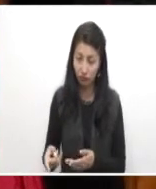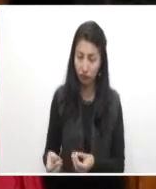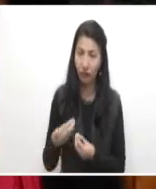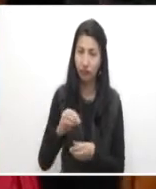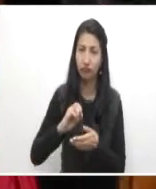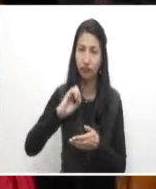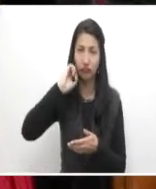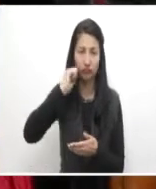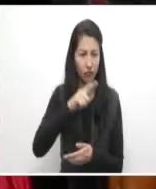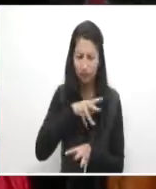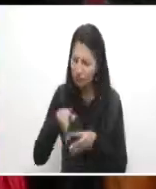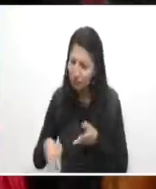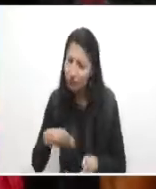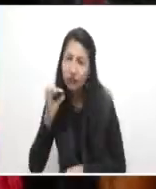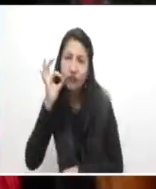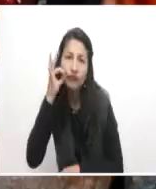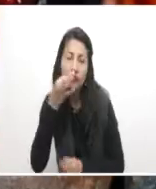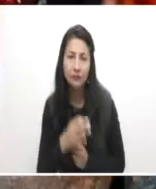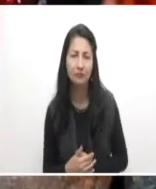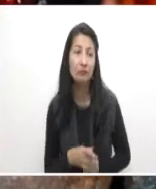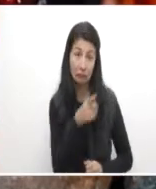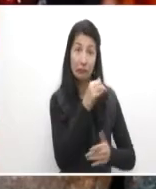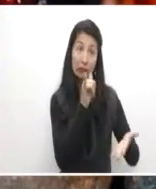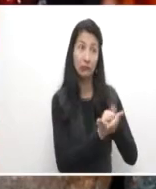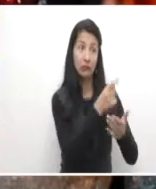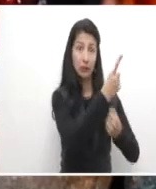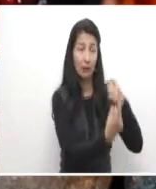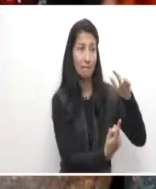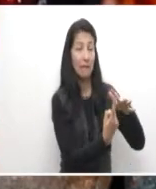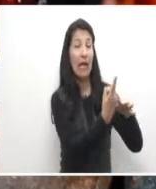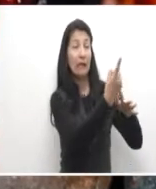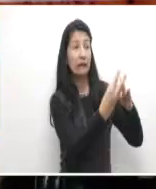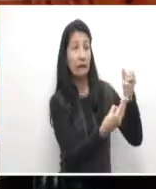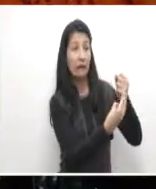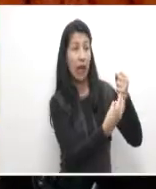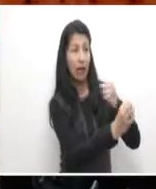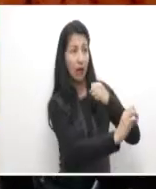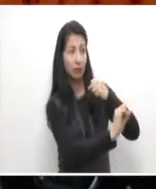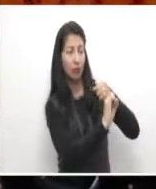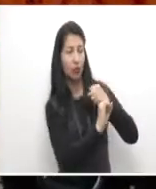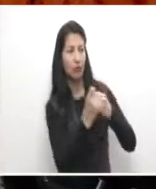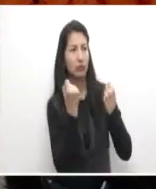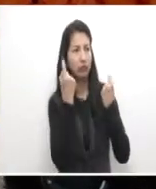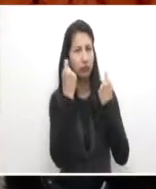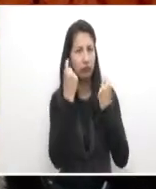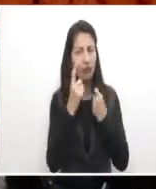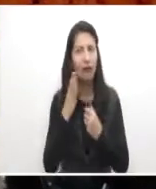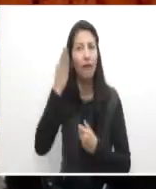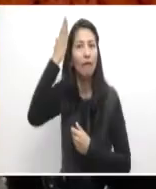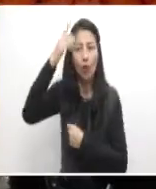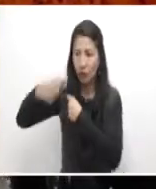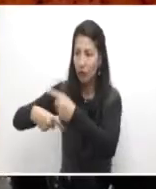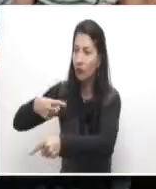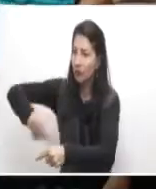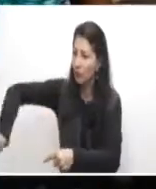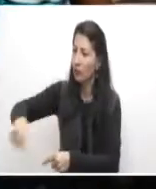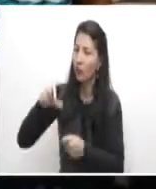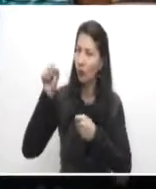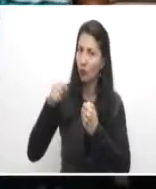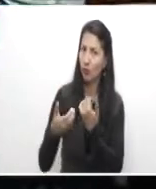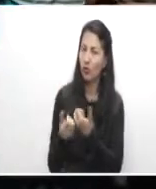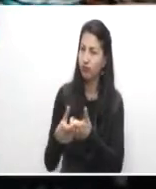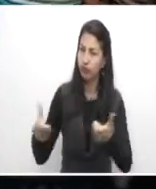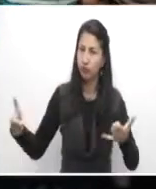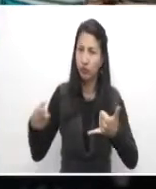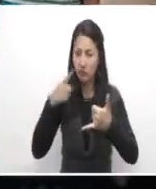Fondo Emprender por el apoyo brindado a esta idea de negocio servirá como ejemplo para futuros emprendedores en la ciudad de Leticia y en la